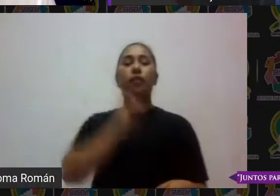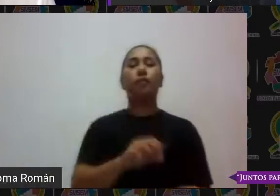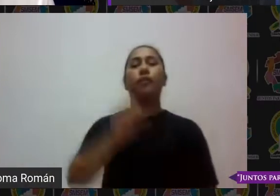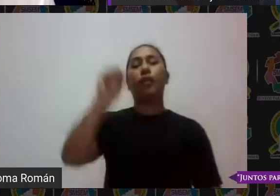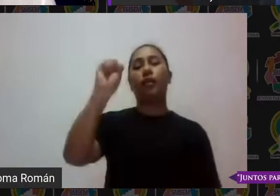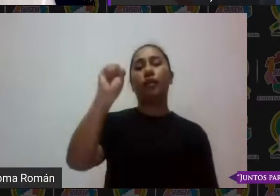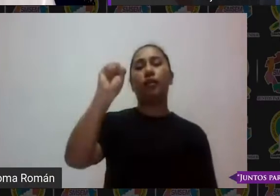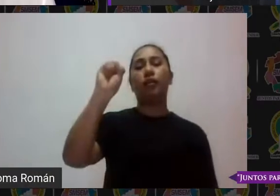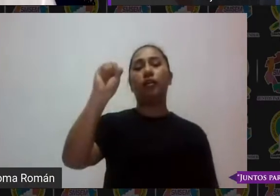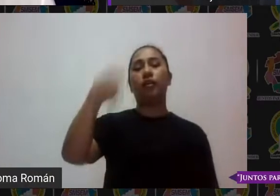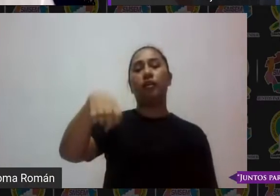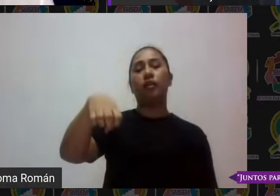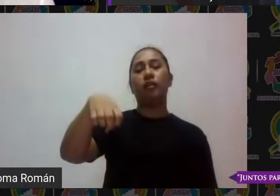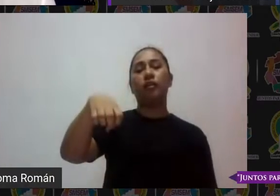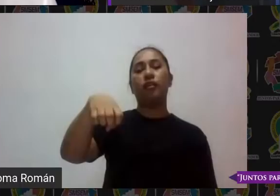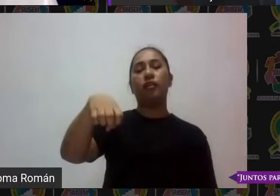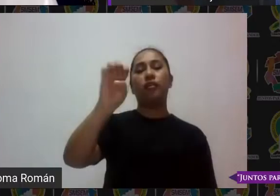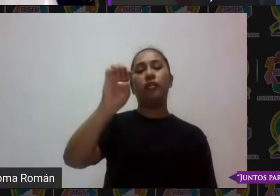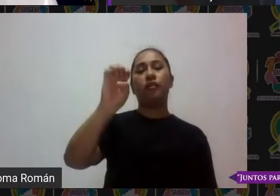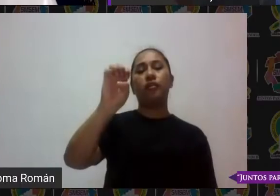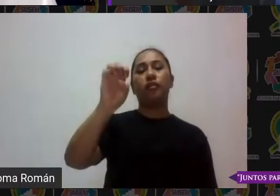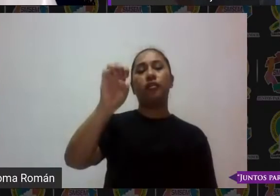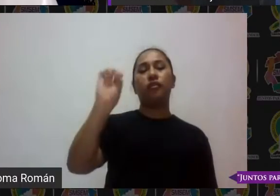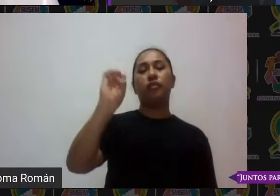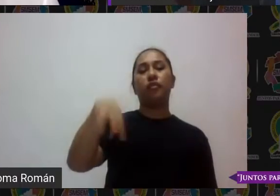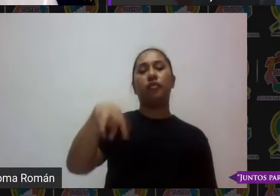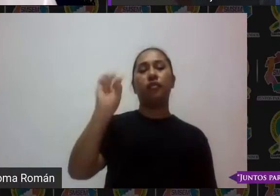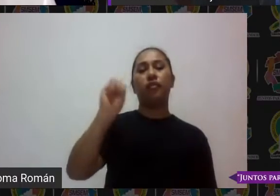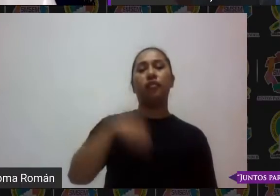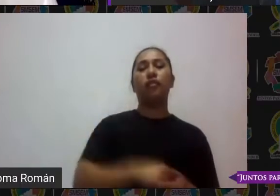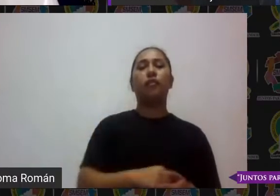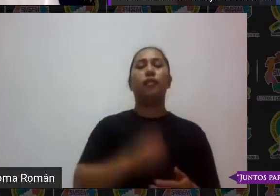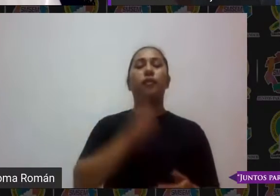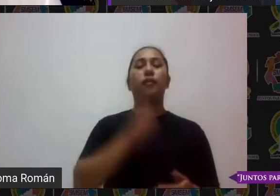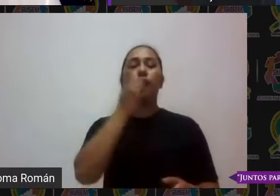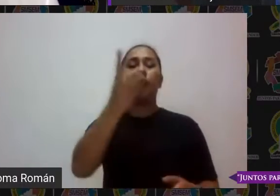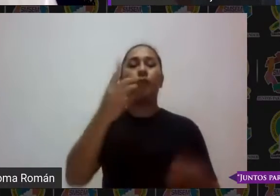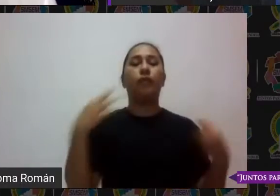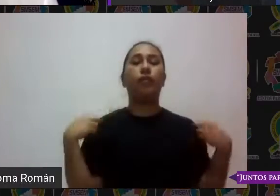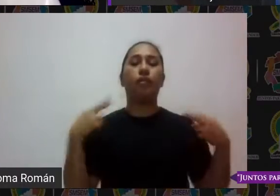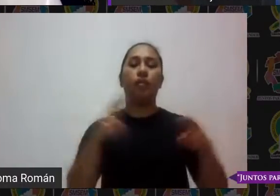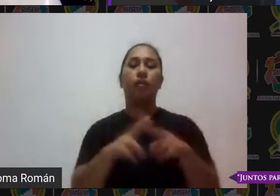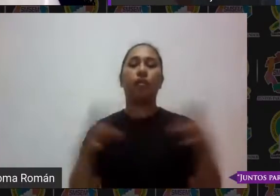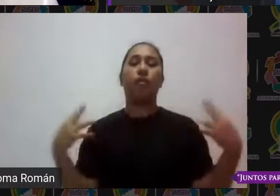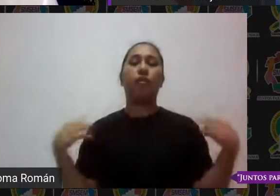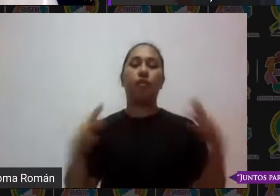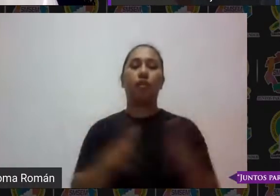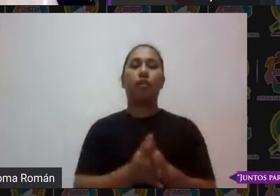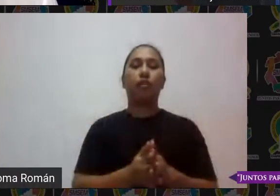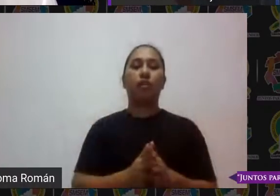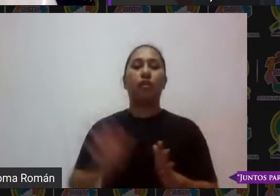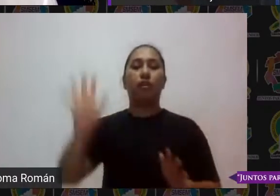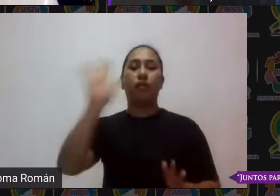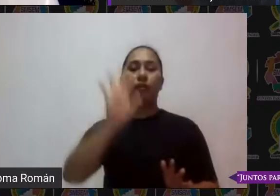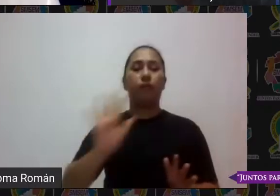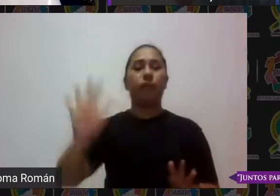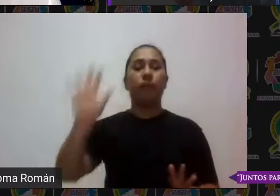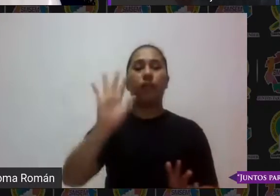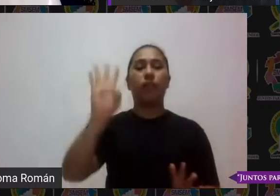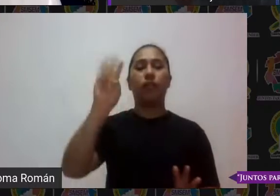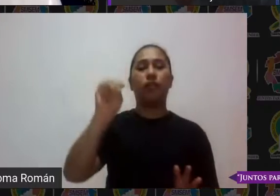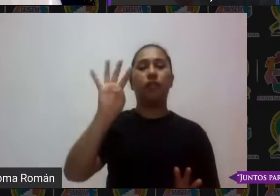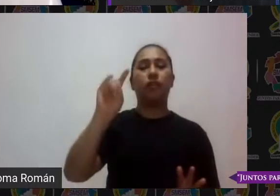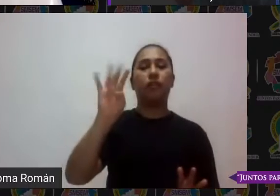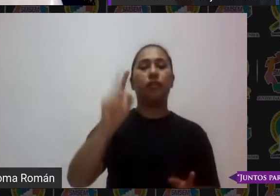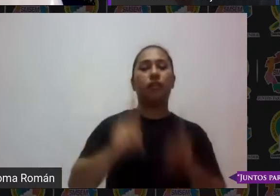al servicio del estado de méxico le cedo el uso de la palabra usted para que pueda despedirse de su audiencia amables hay ya estoy